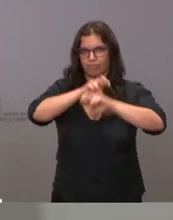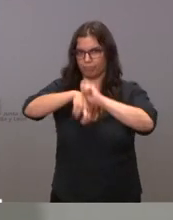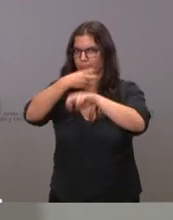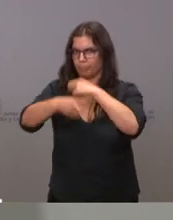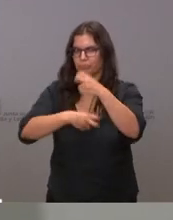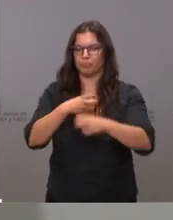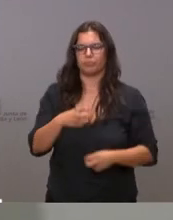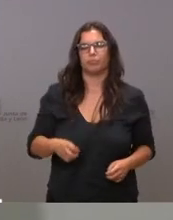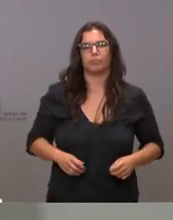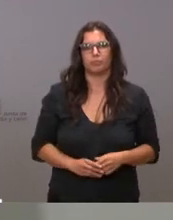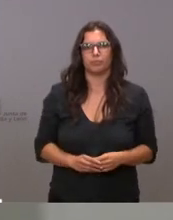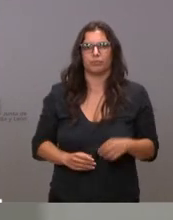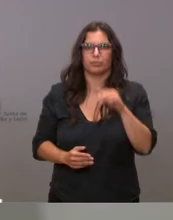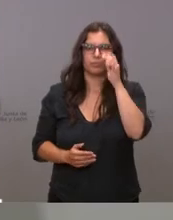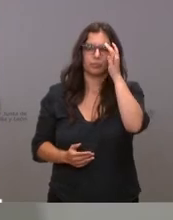exactamente